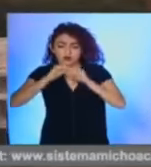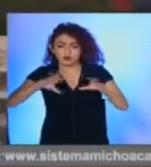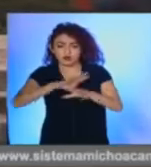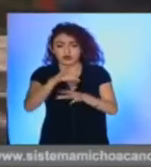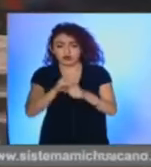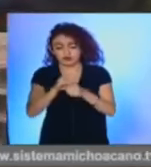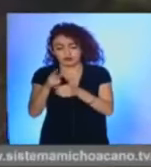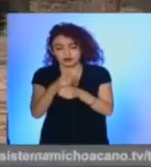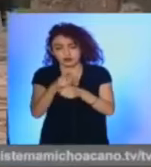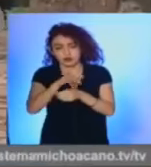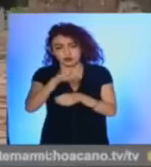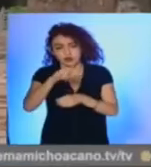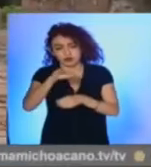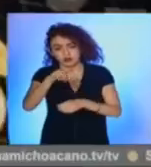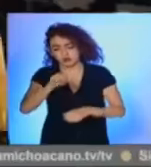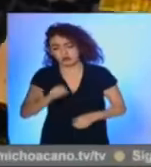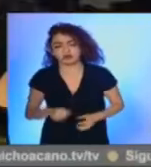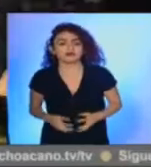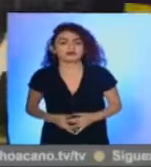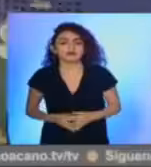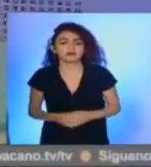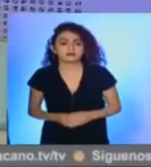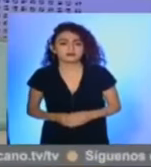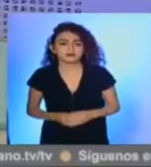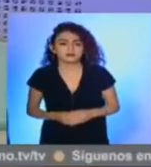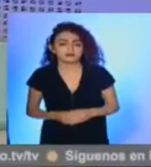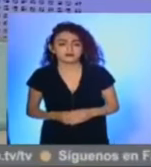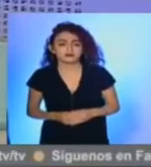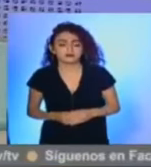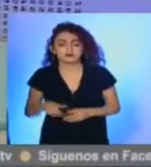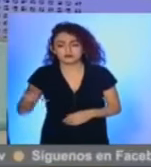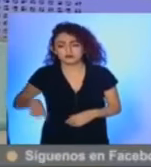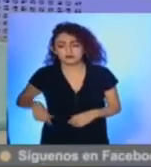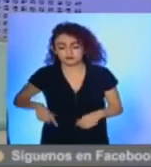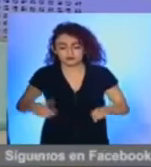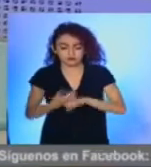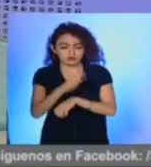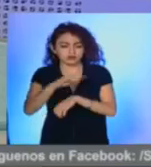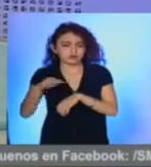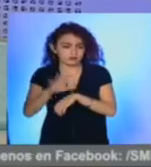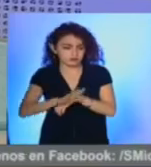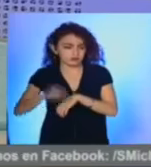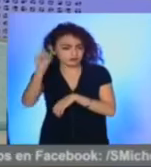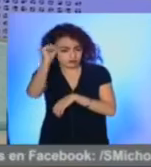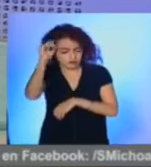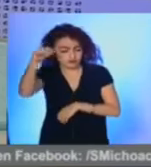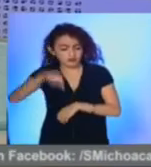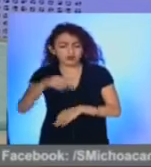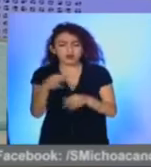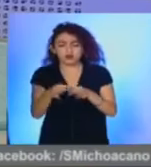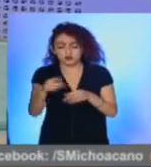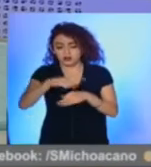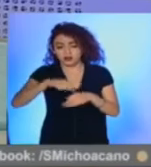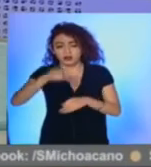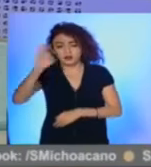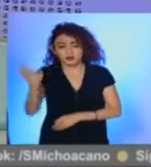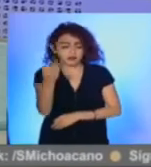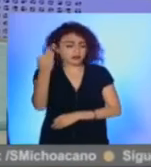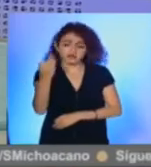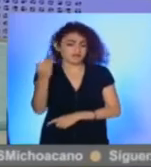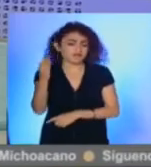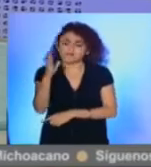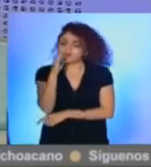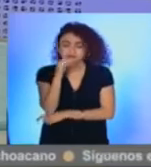Noticias, Juan Carlos Contreras y Leticia Ruano. El gobernador de Michoacán, Silvano Arioles Conejo, puntualizó que la federación